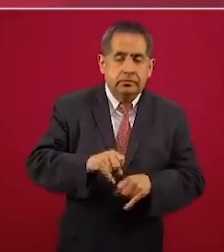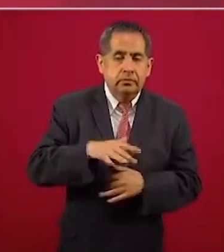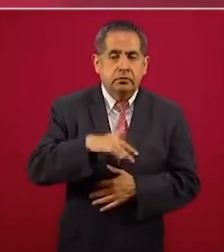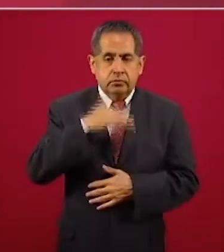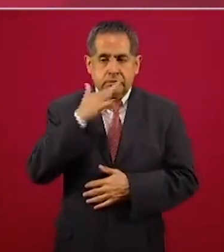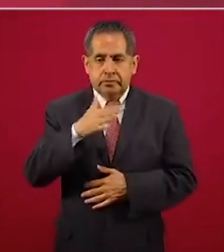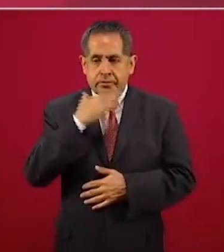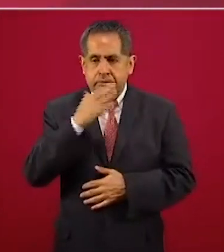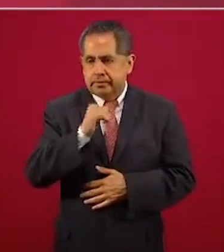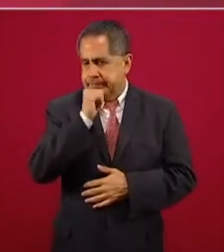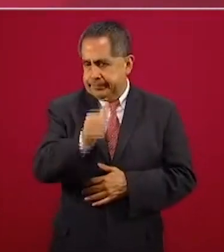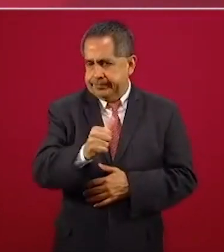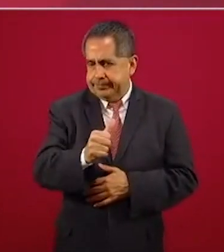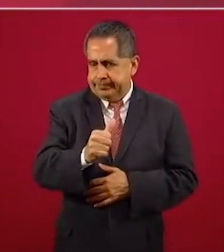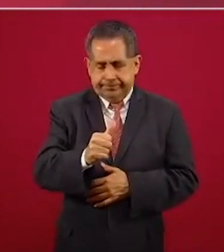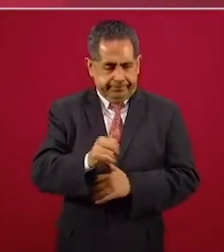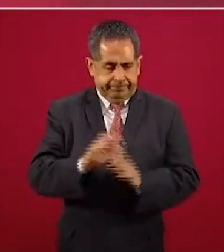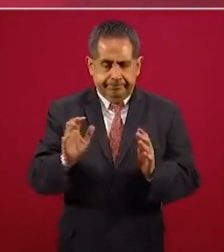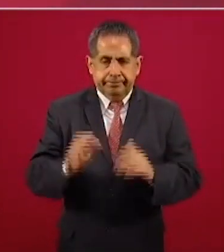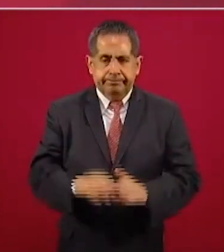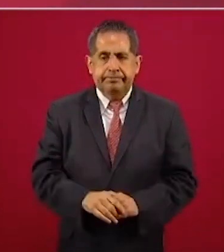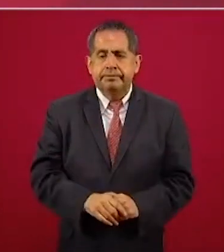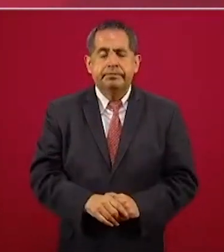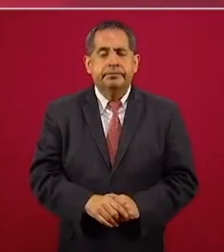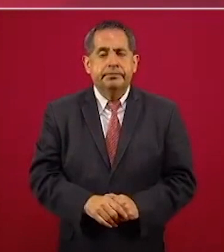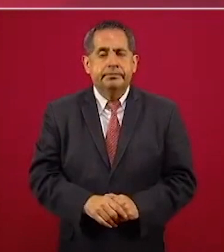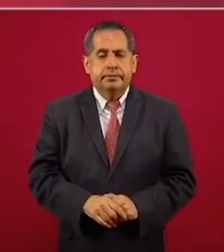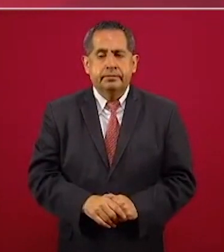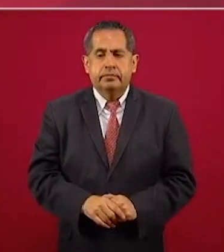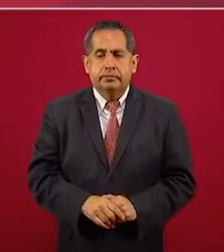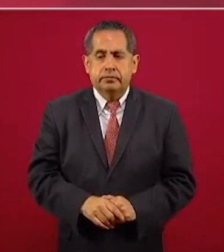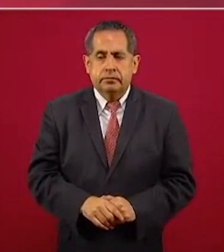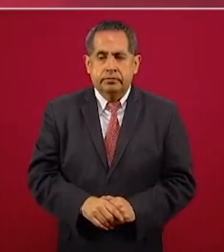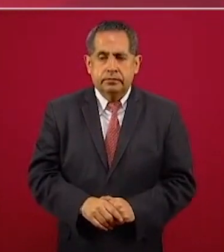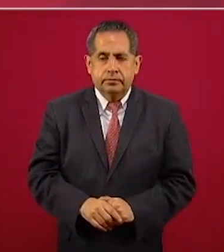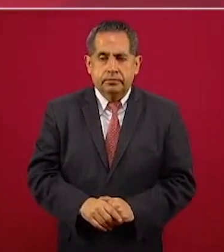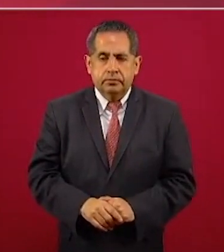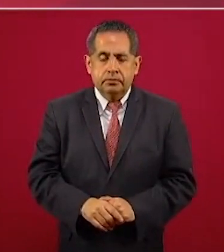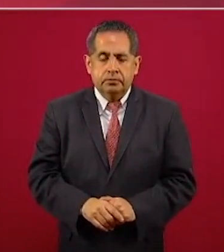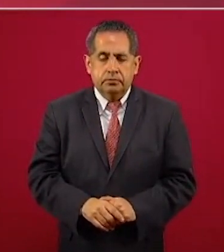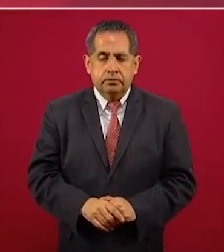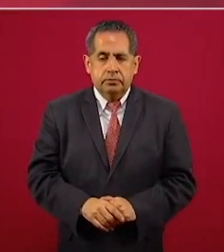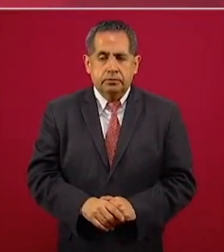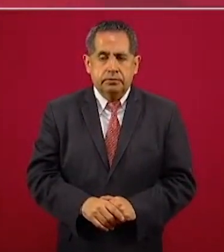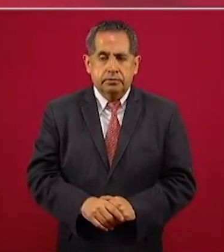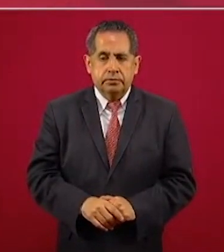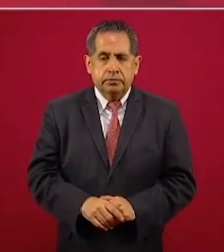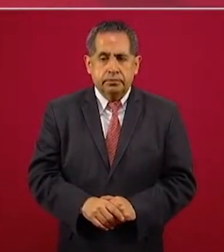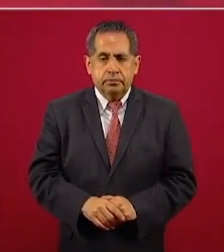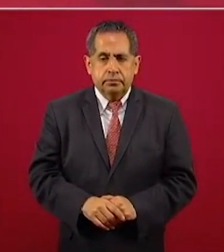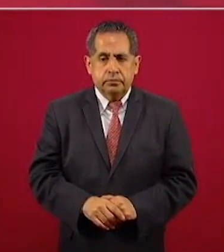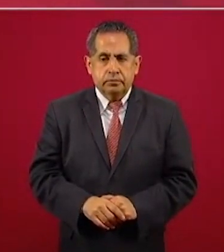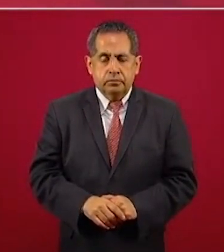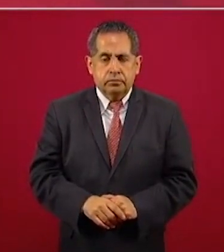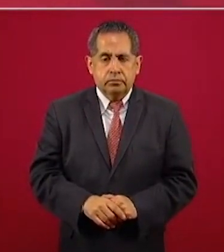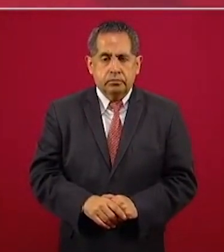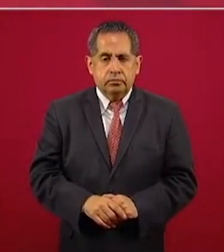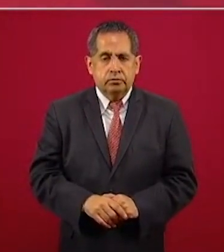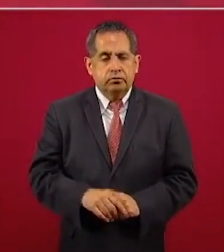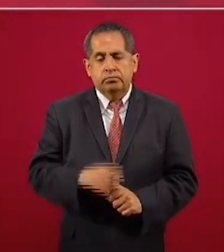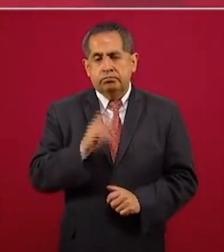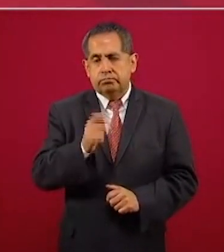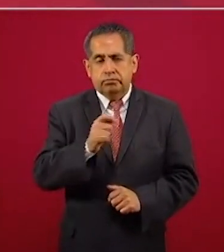vamos a resolver el